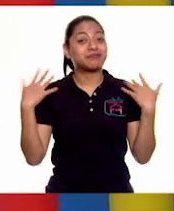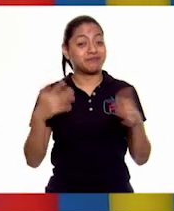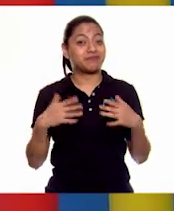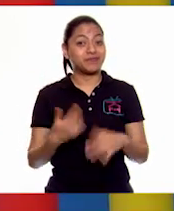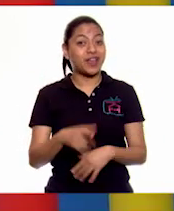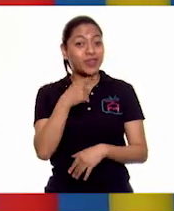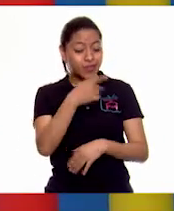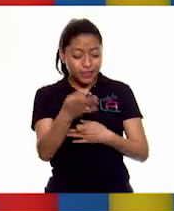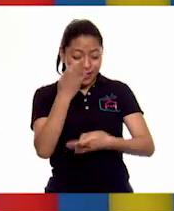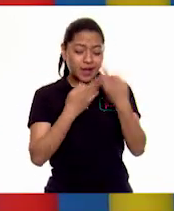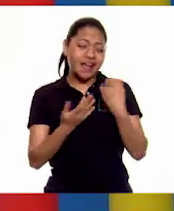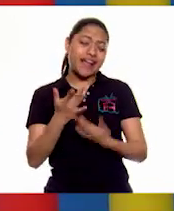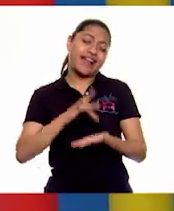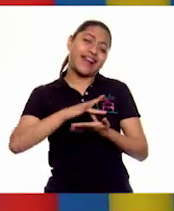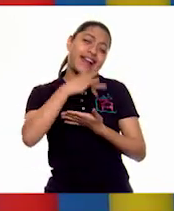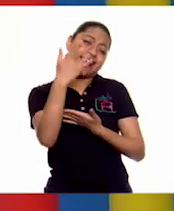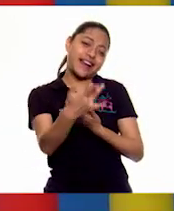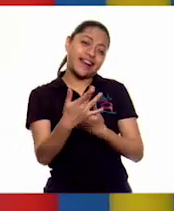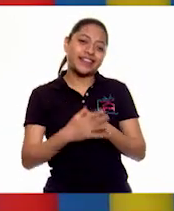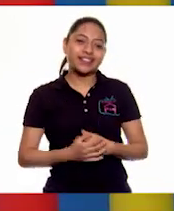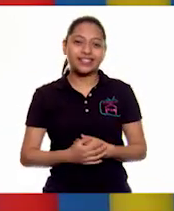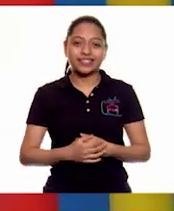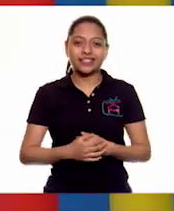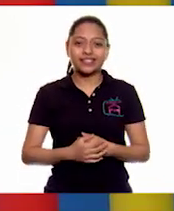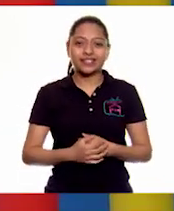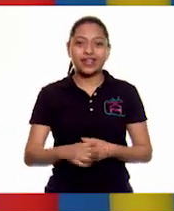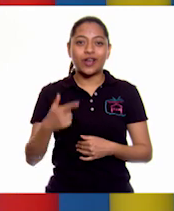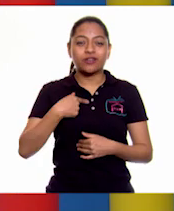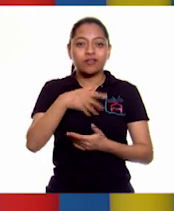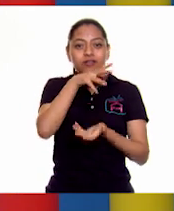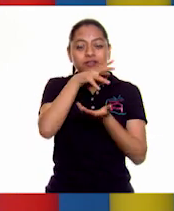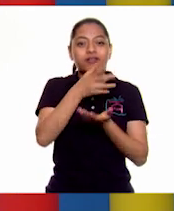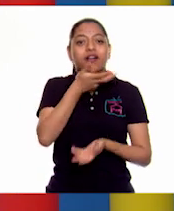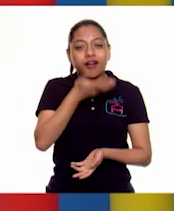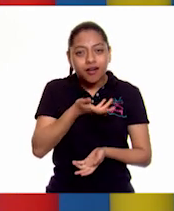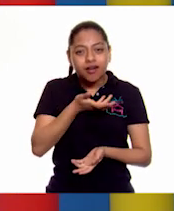¡Qué detalle tan grande de tu parte! Me dejaste, mira. No se ve, pero boquiabierta.